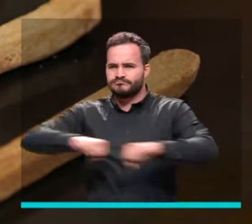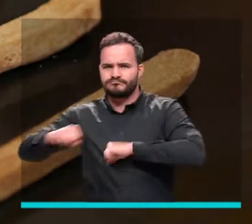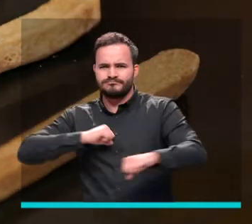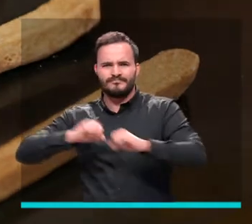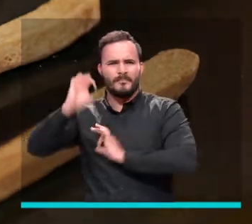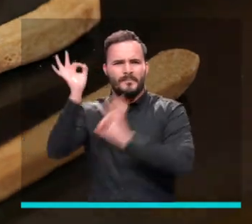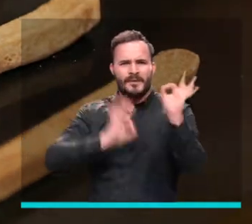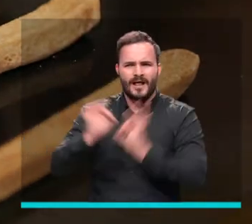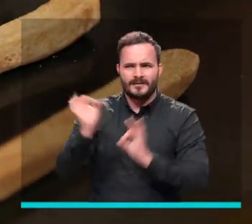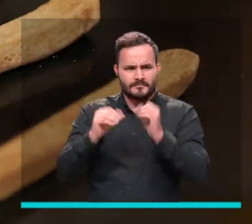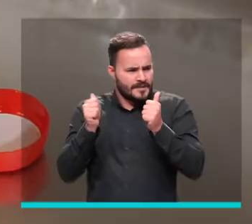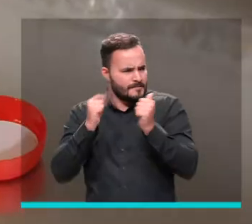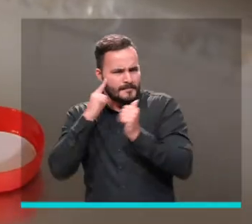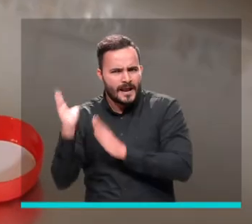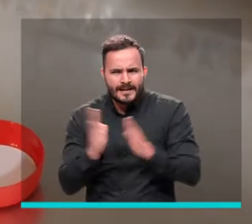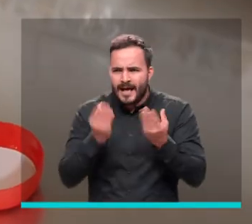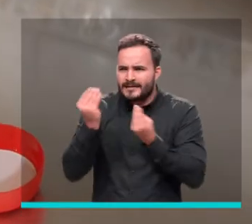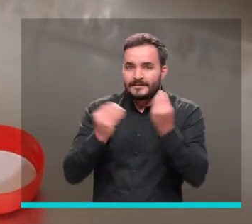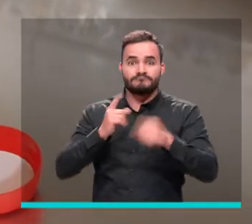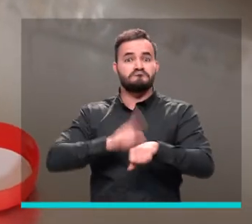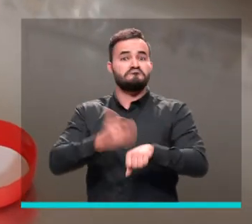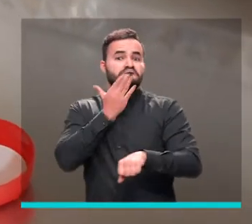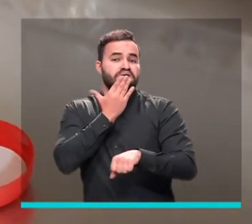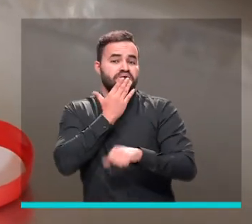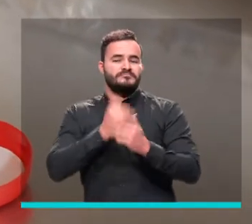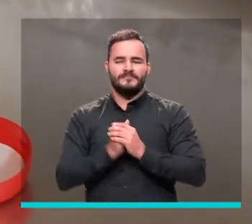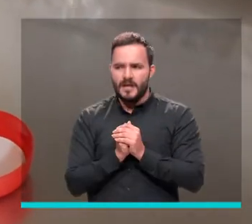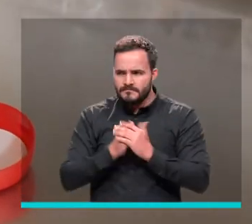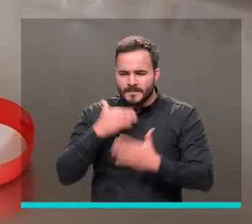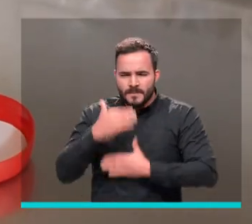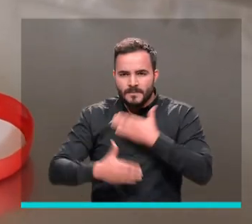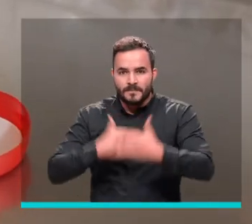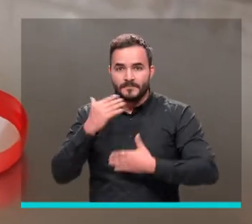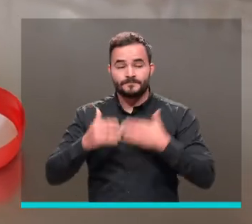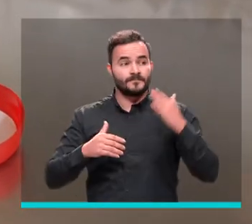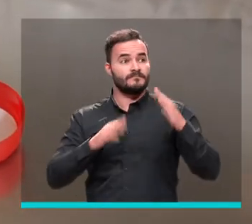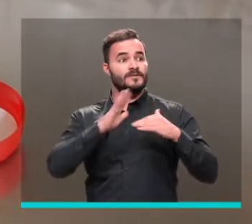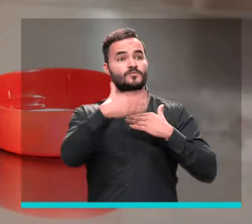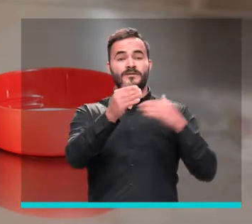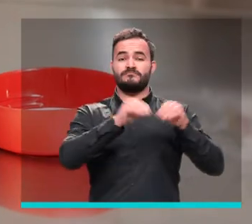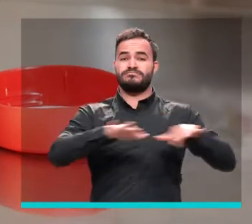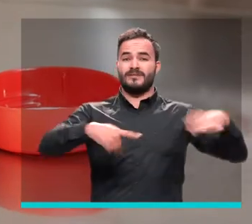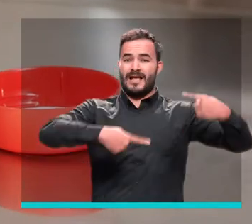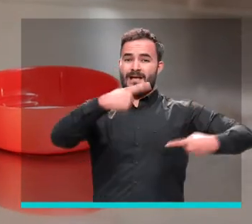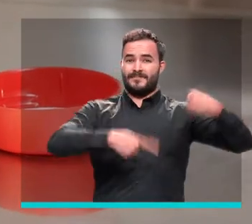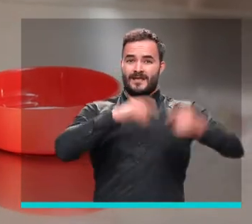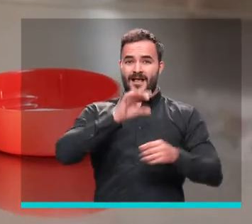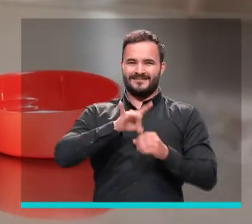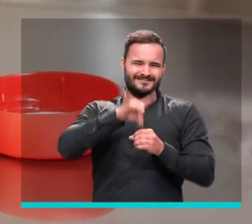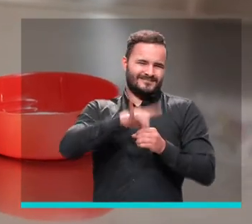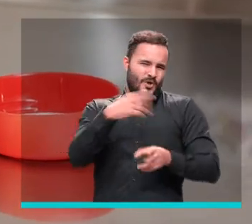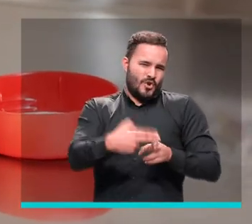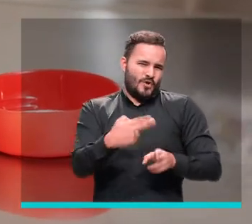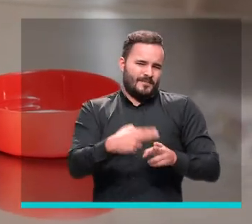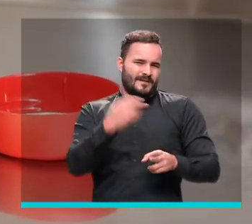a planear mejor las cosas y a buscar nuevas oportunidades hasta que llegamos al concurso de Capital Semilla de la Alcaldía de Medellín.